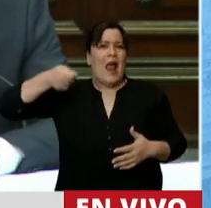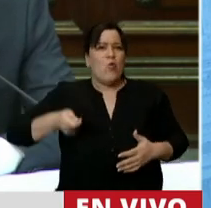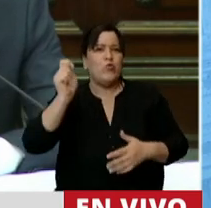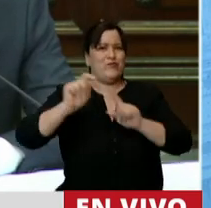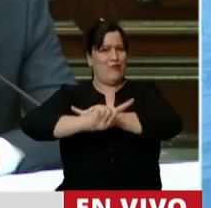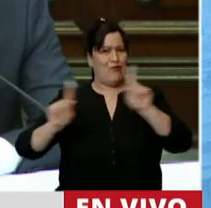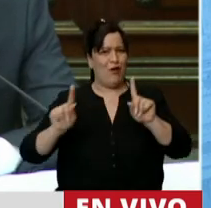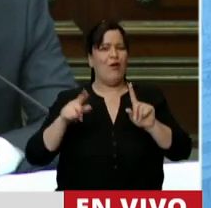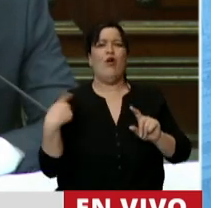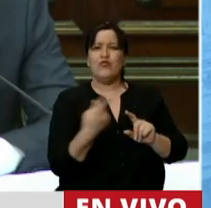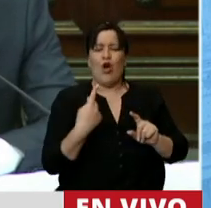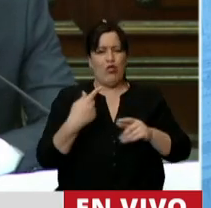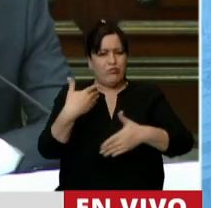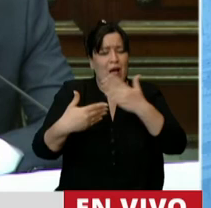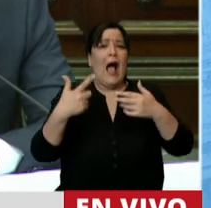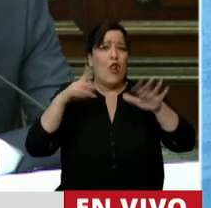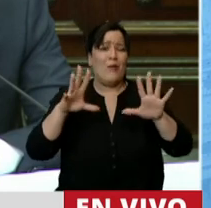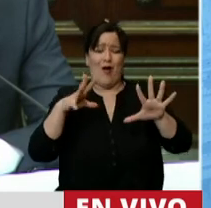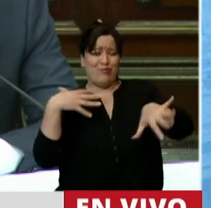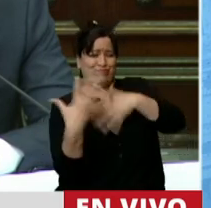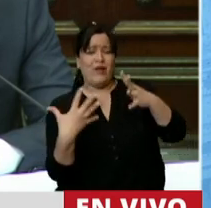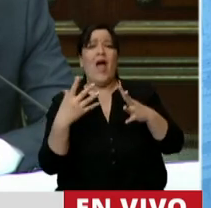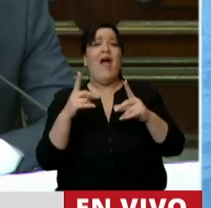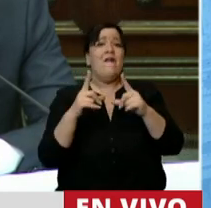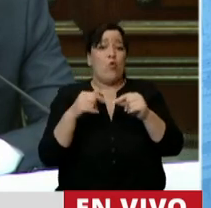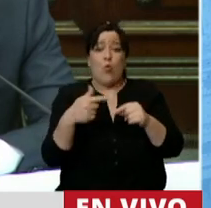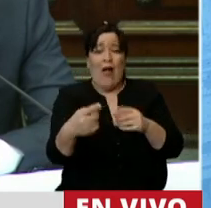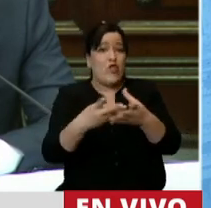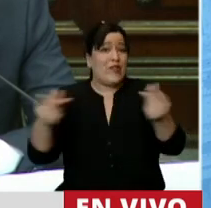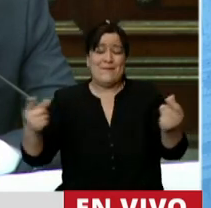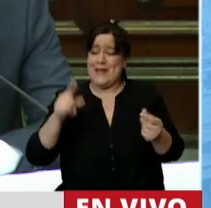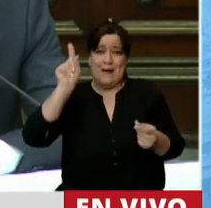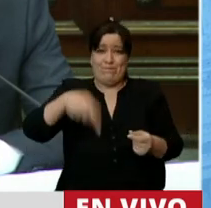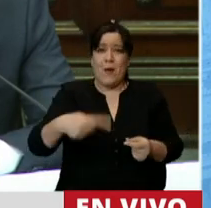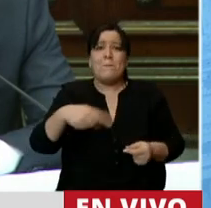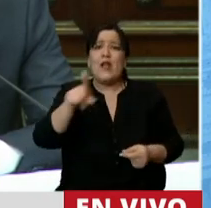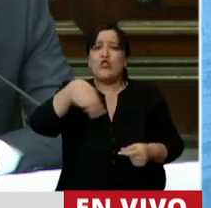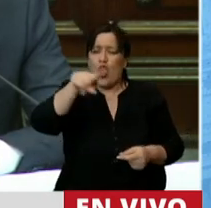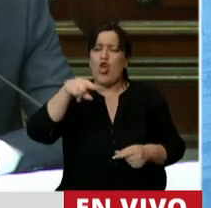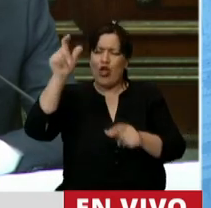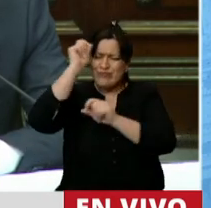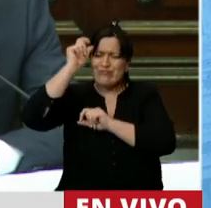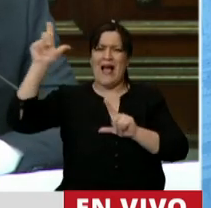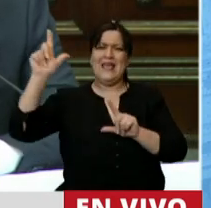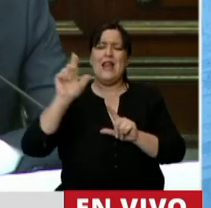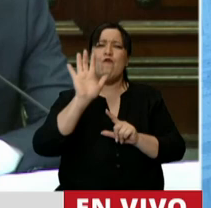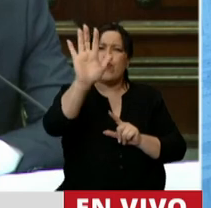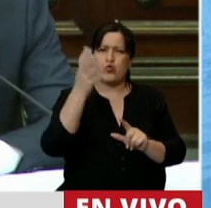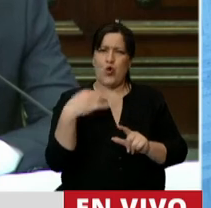Estamos saliendo a lo mejor del abismo. No tenemos fecha. Pero si no imaginamos el futuro.